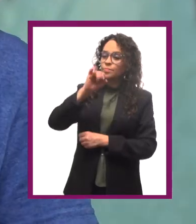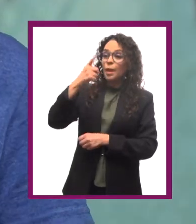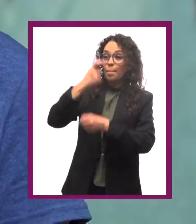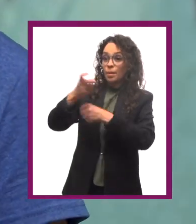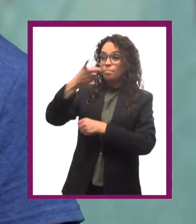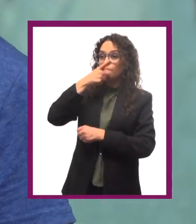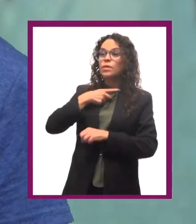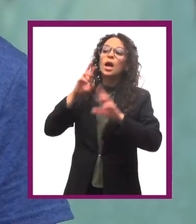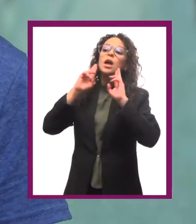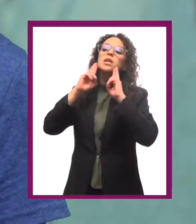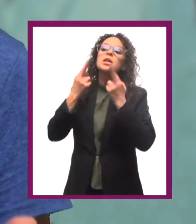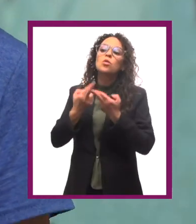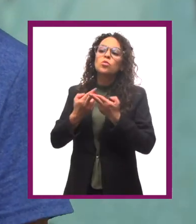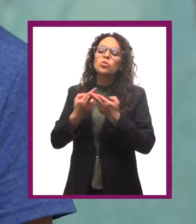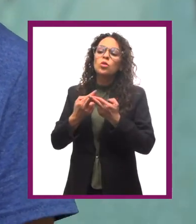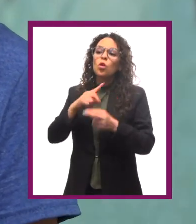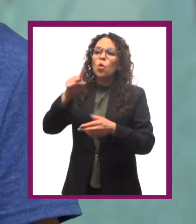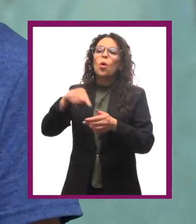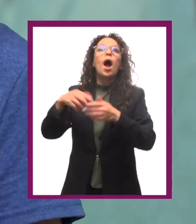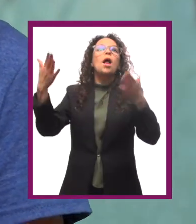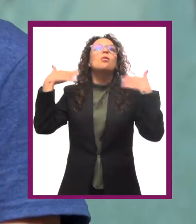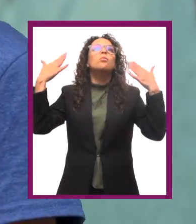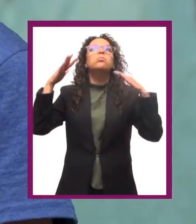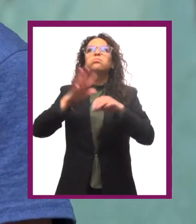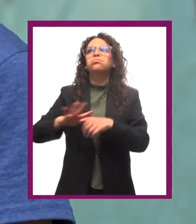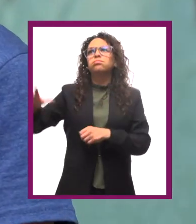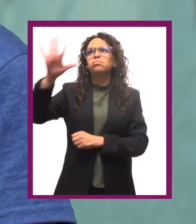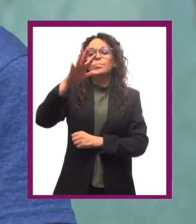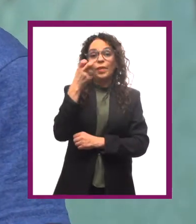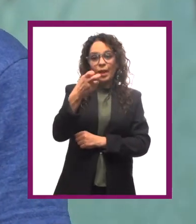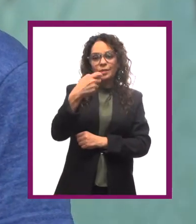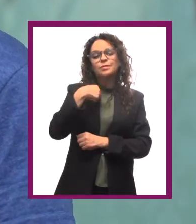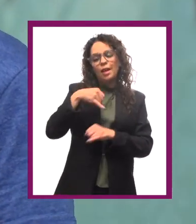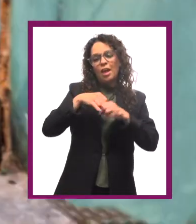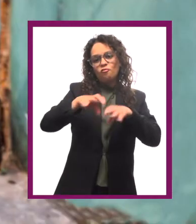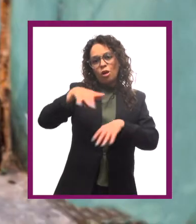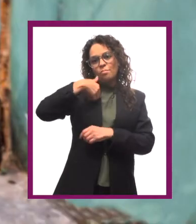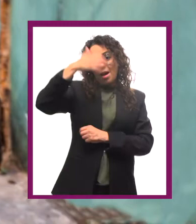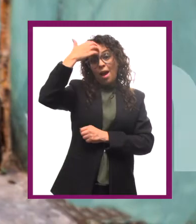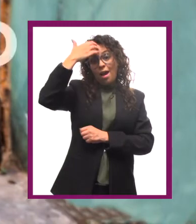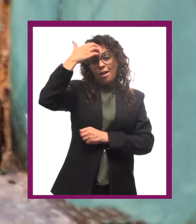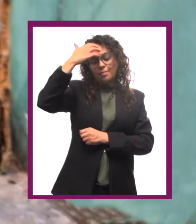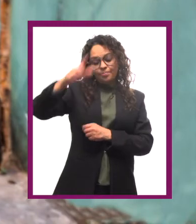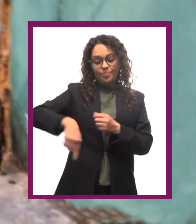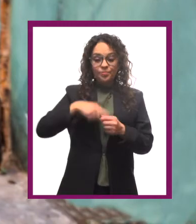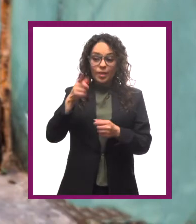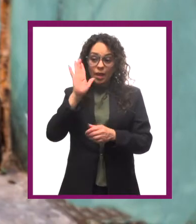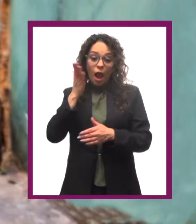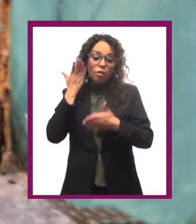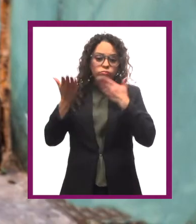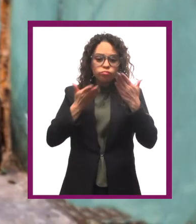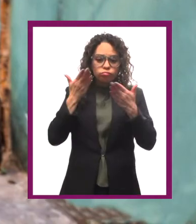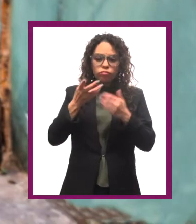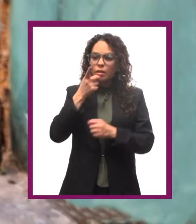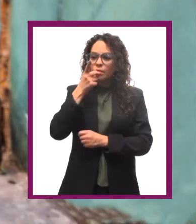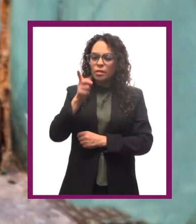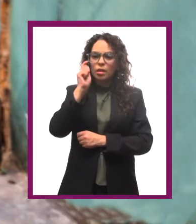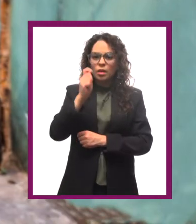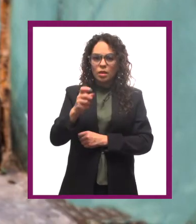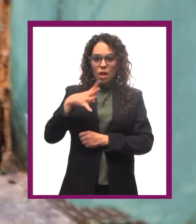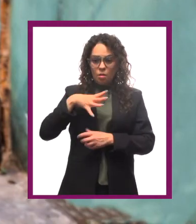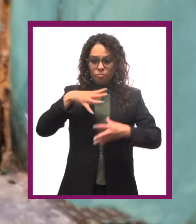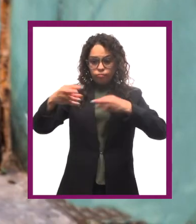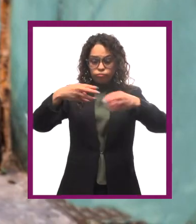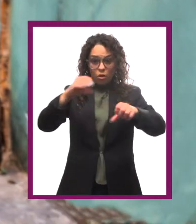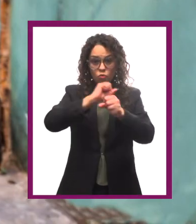primero me dijiste que la reunión iba a ser en un espacio abierto argumento de conocimiento los estudios han probado que el